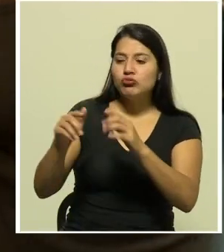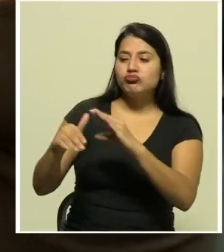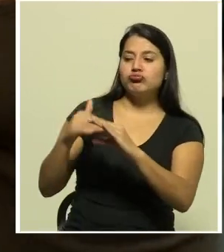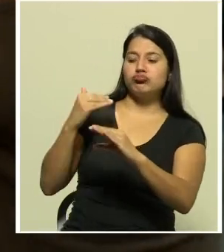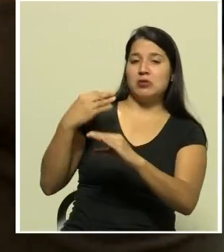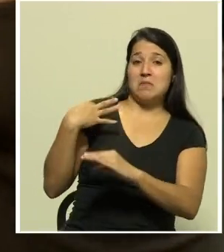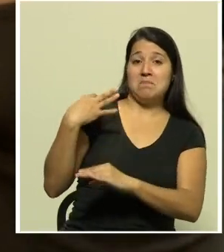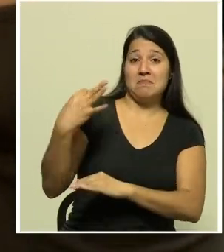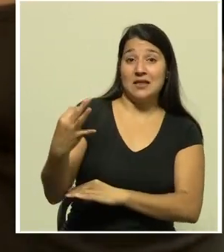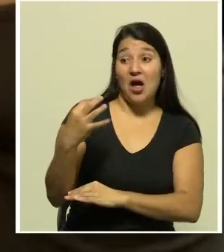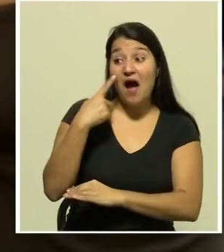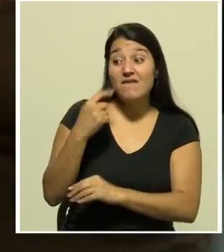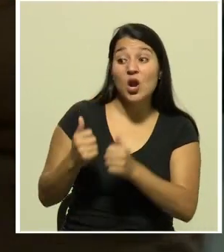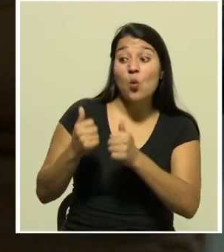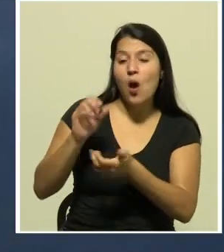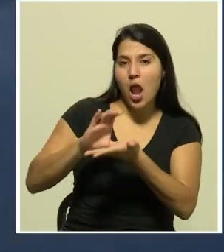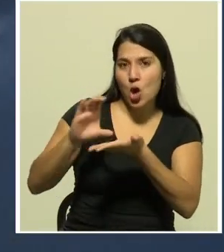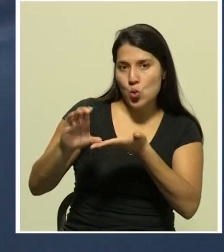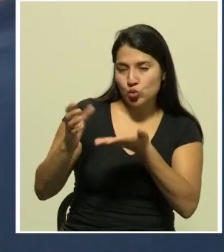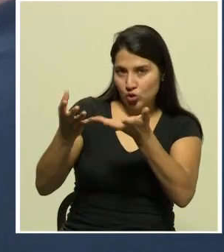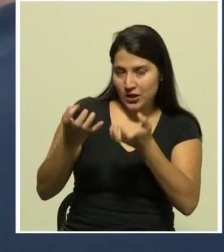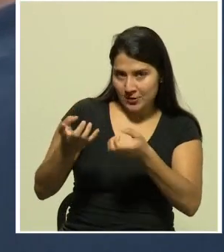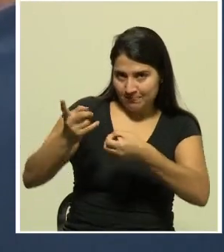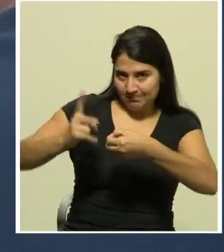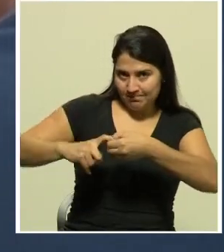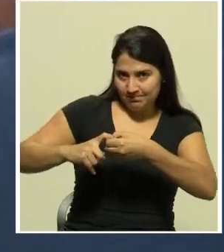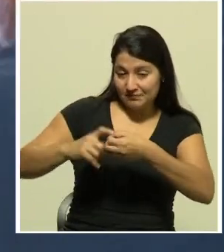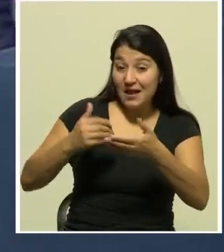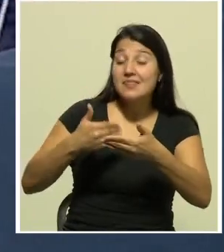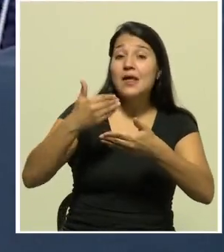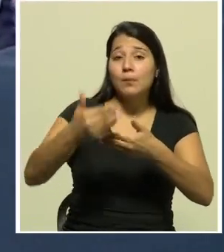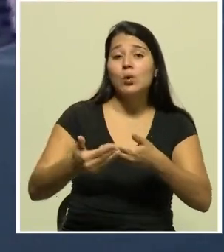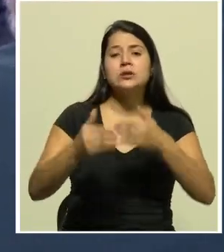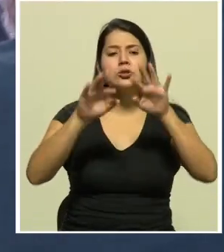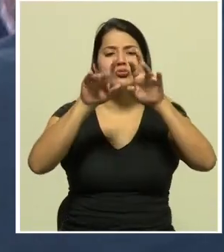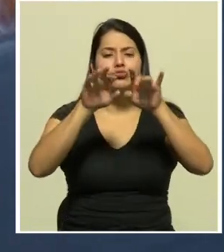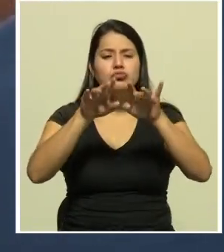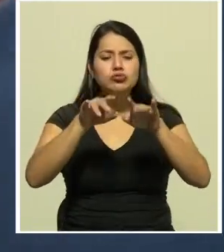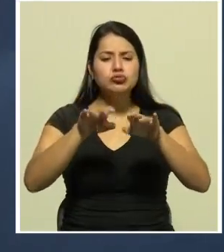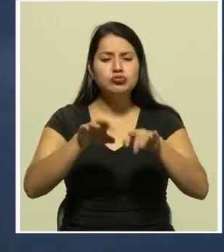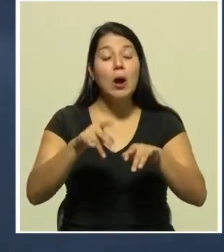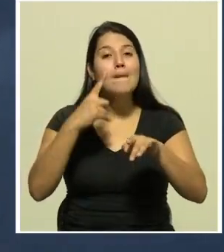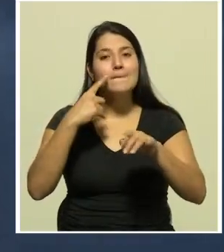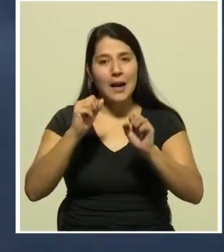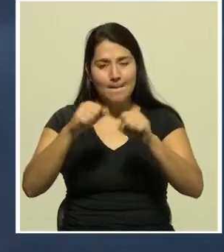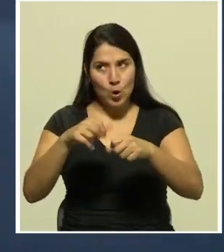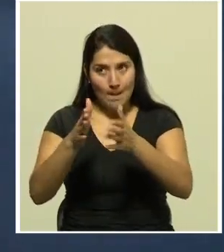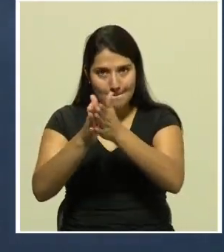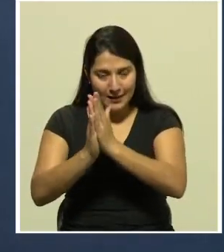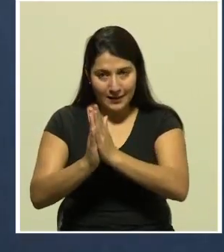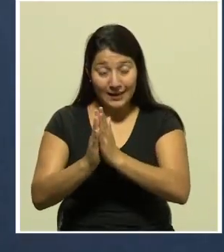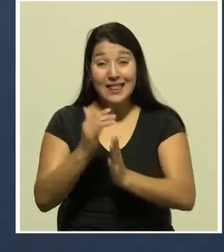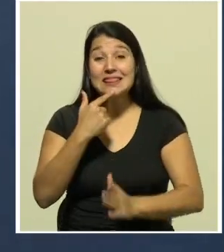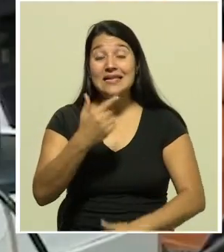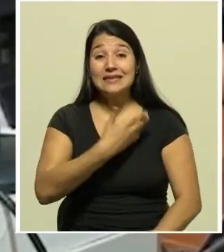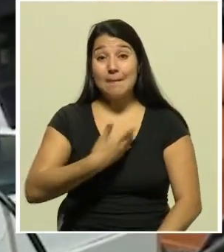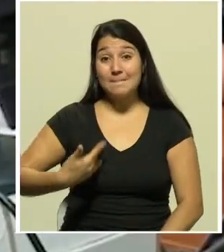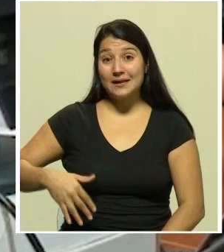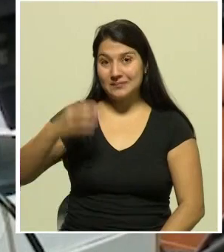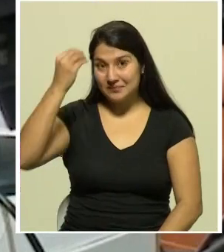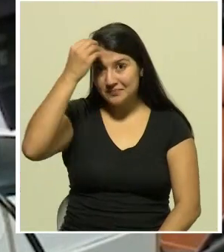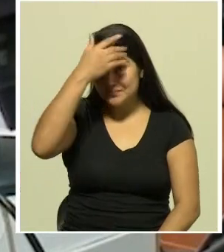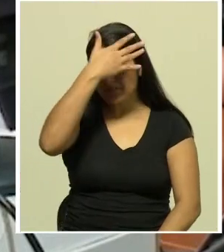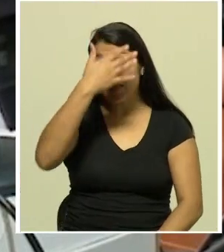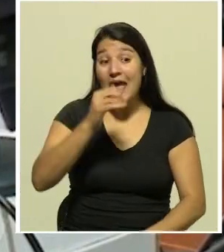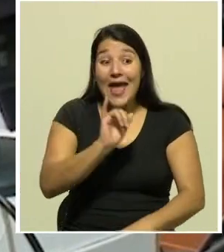cursos disponibles luego deberán activar la beca completando el formulario en línea El presidente Carlos Alvarado indicó que permitirán a las